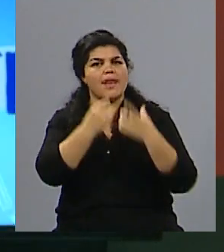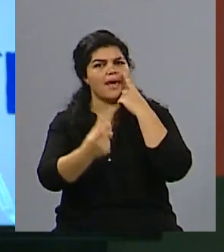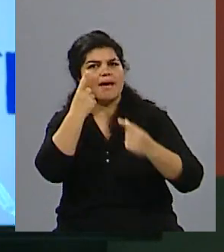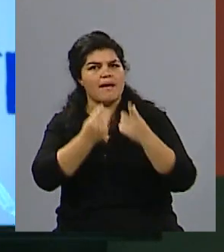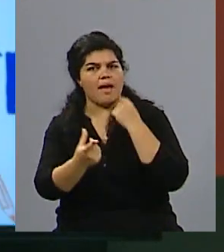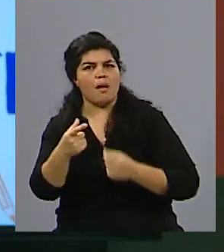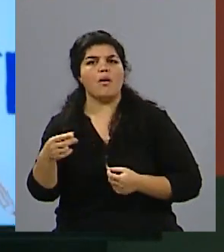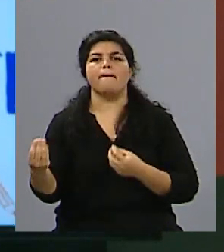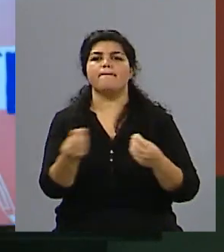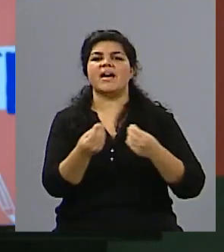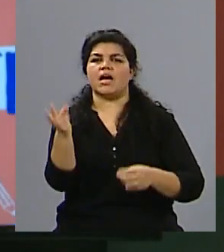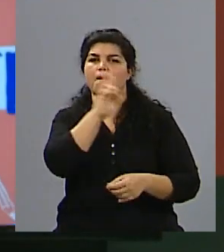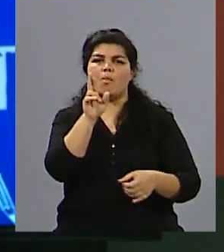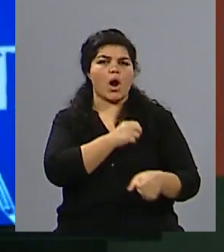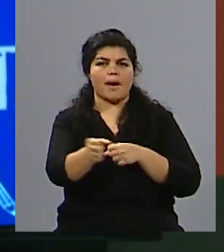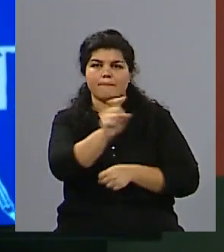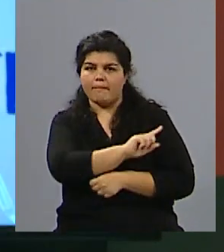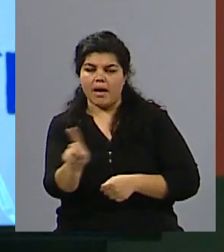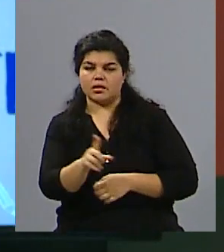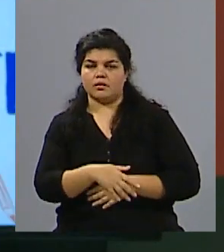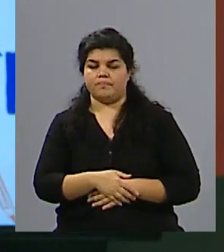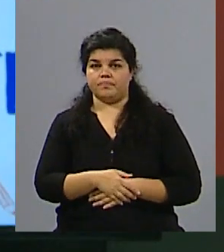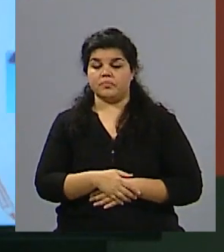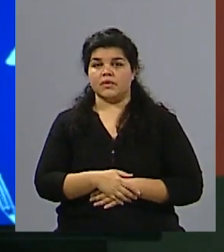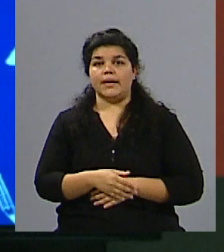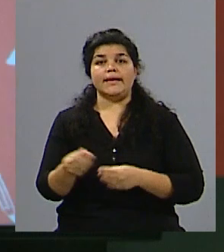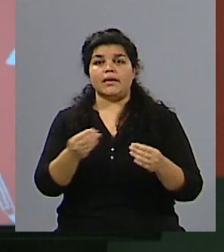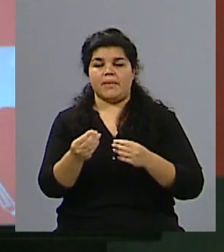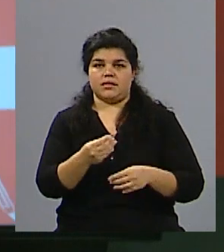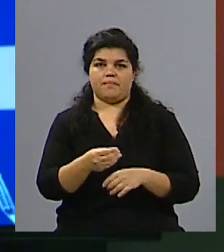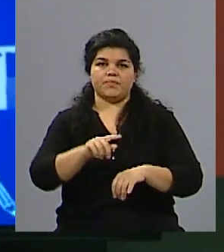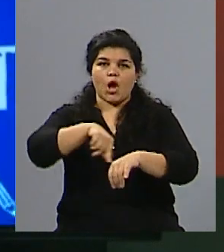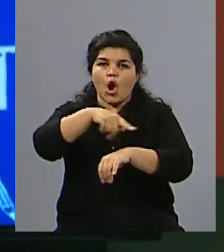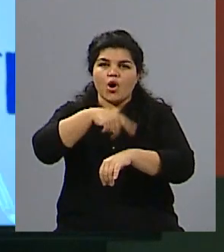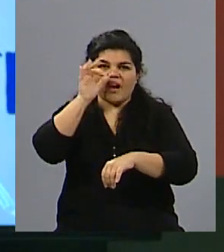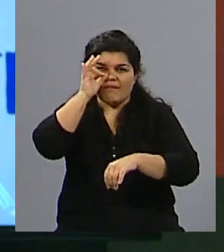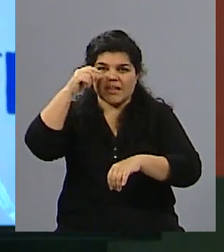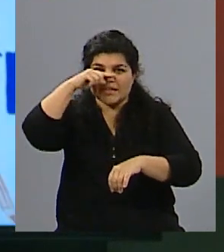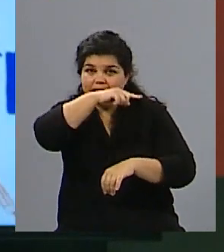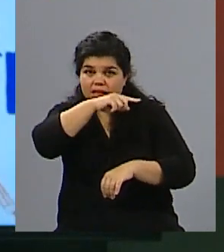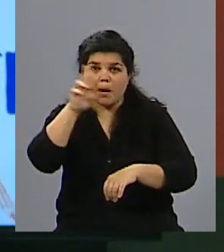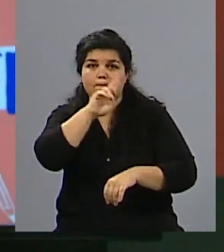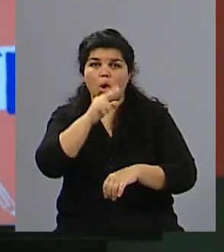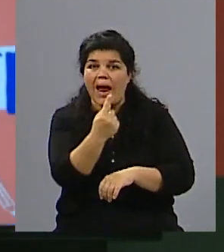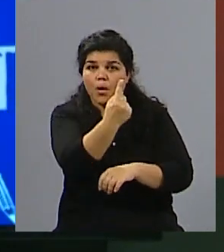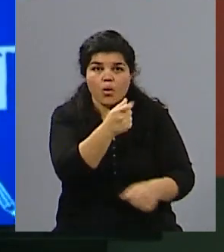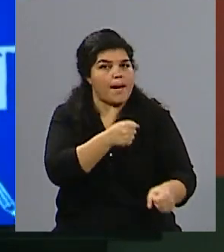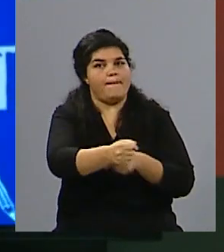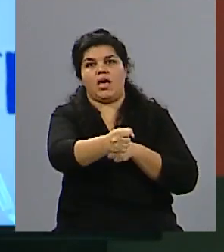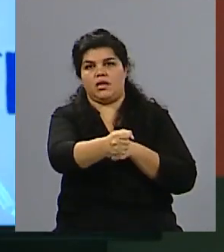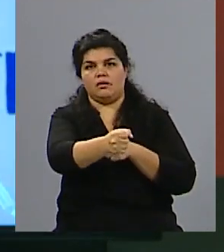lamentablemente, porque muere una mujer víctima de femicidio cada 27 horas. Es escalofriante pensar.